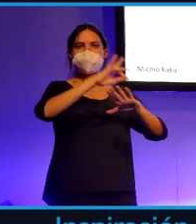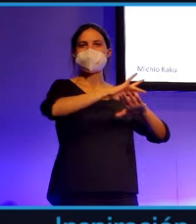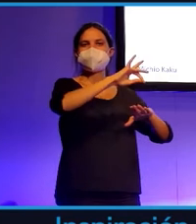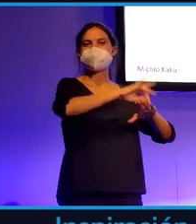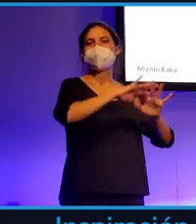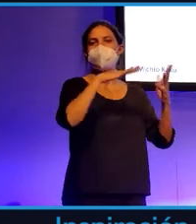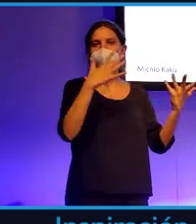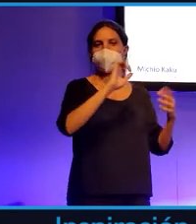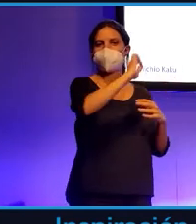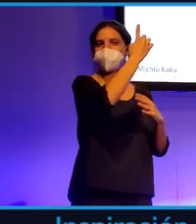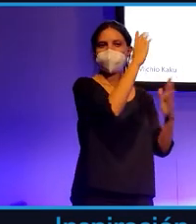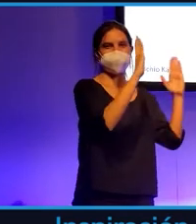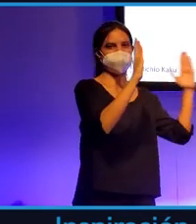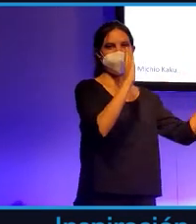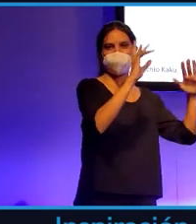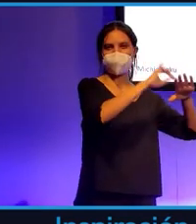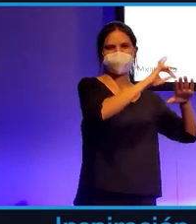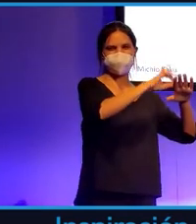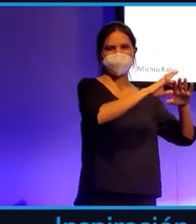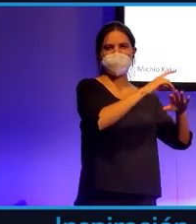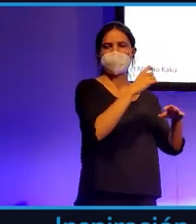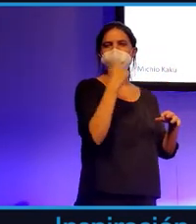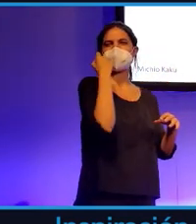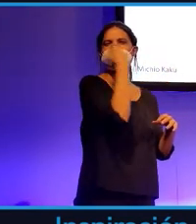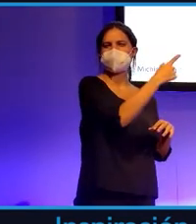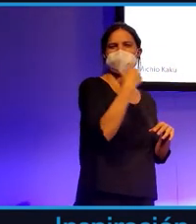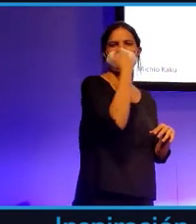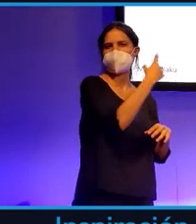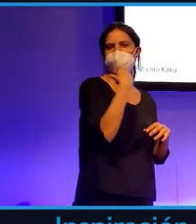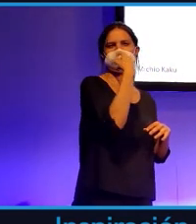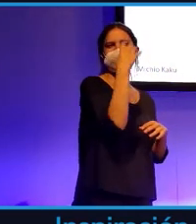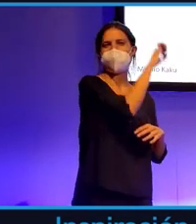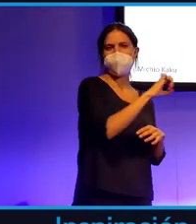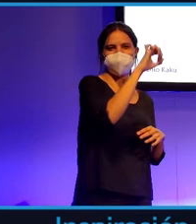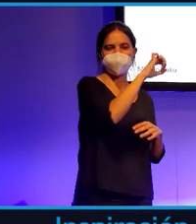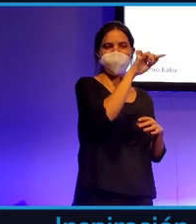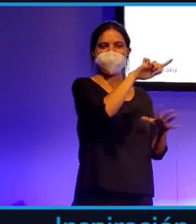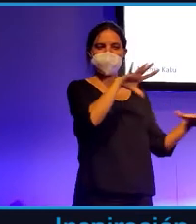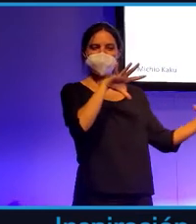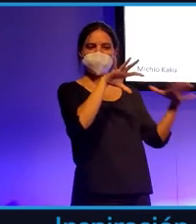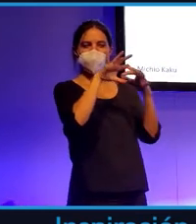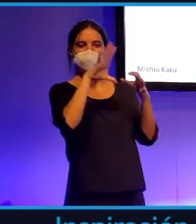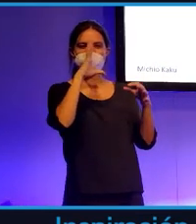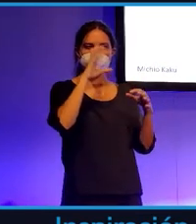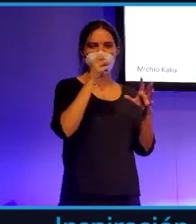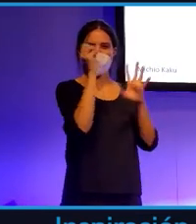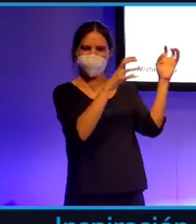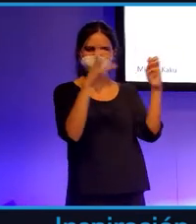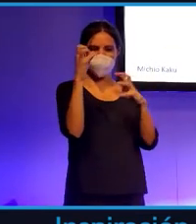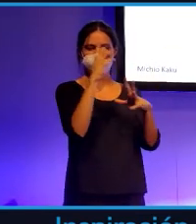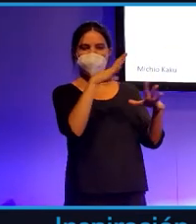primera, y que duró miles y miles de años, estaba rodeada de brujería, de superstición y realmente